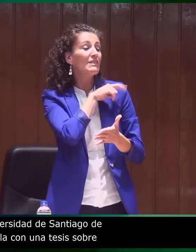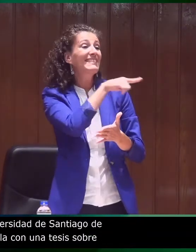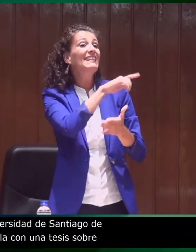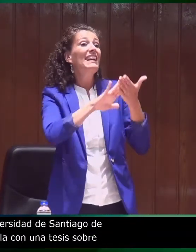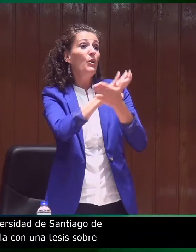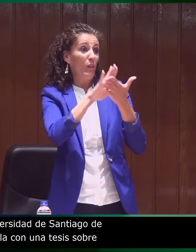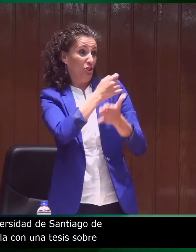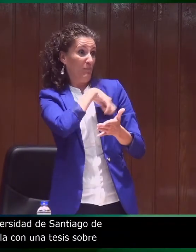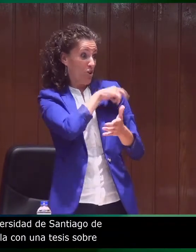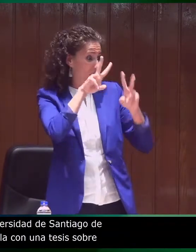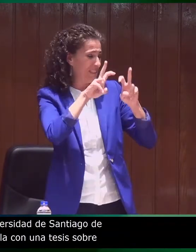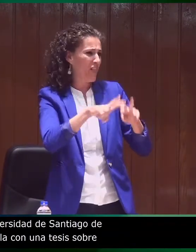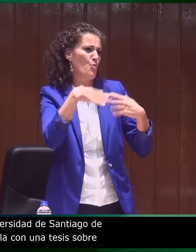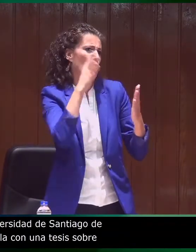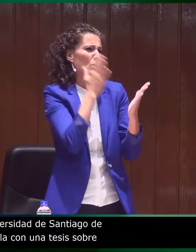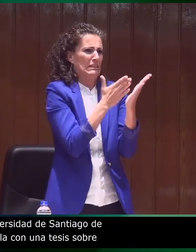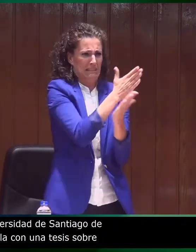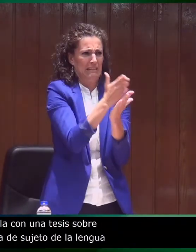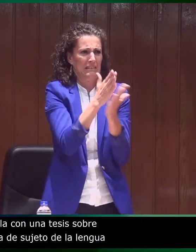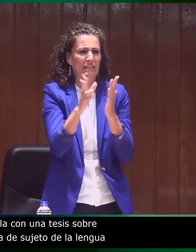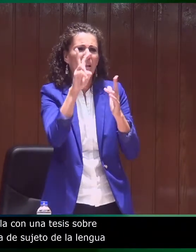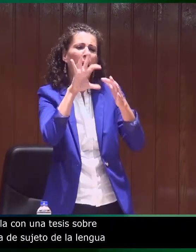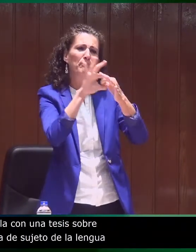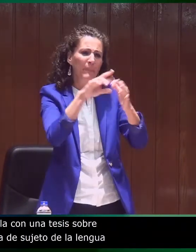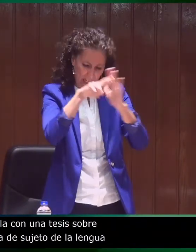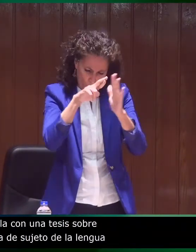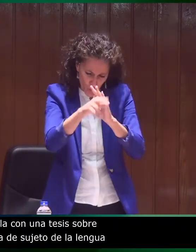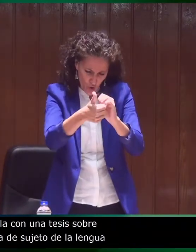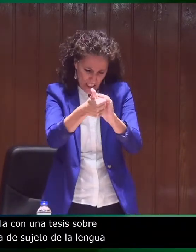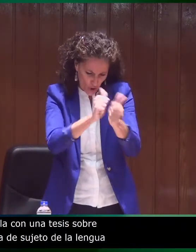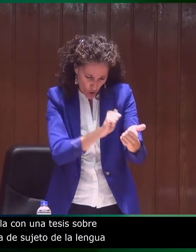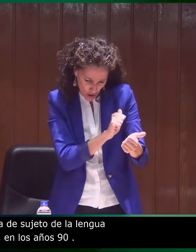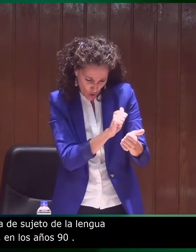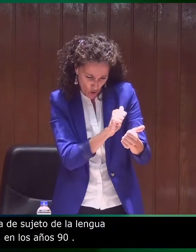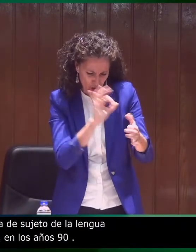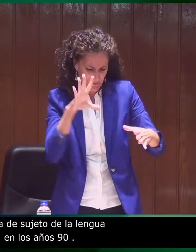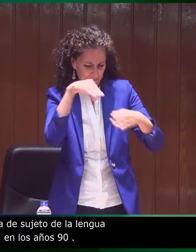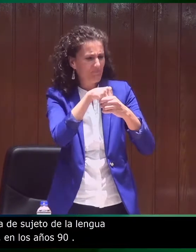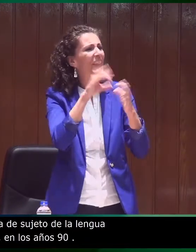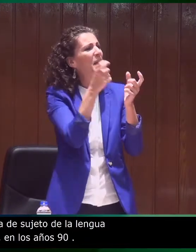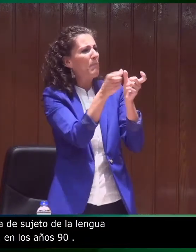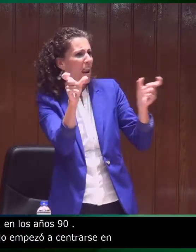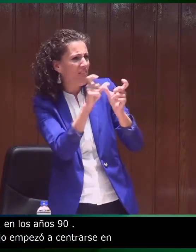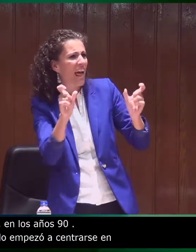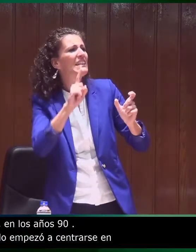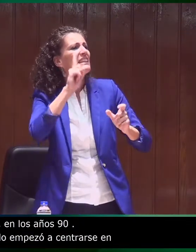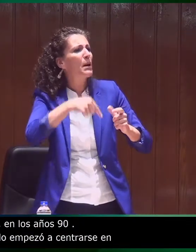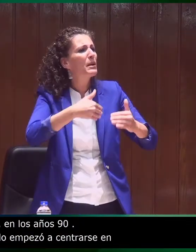Fue cuando empezó a centrarse en la investigación de la lengua de signos en diferentes ramas, en recursos icónicos,